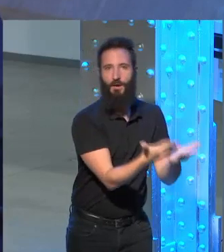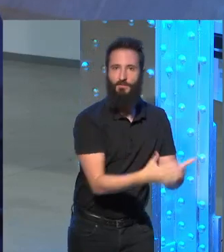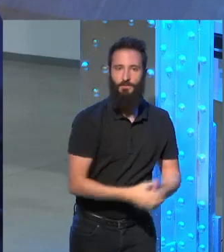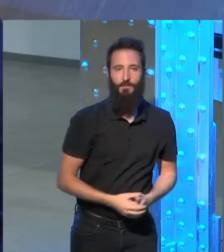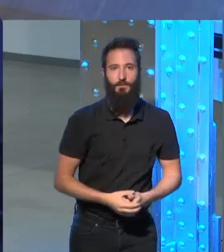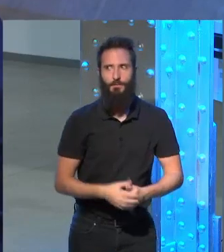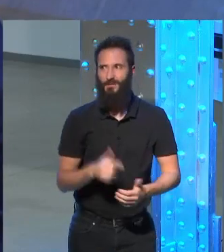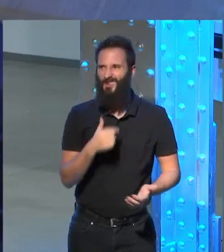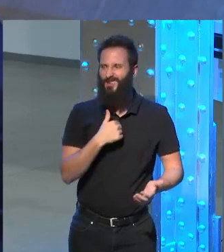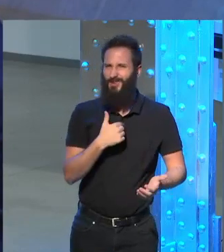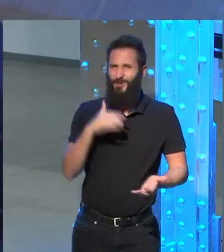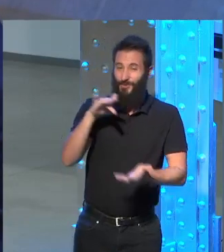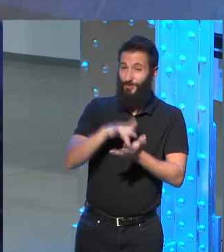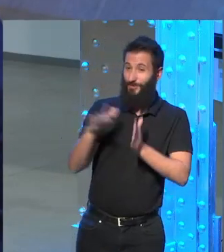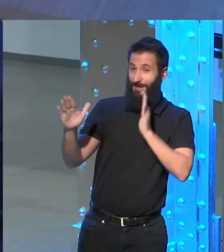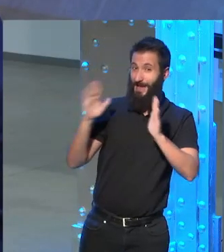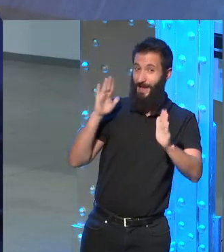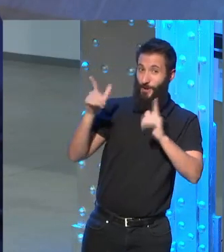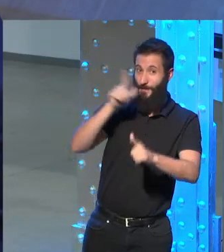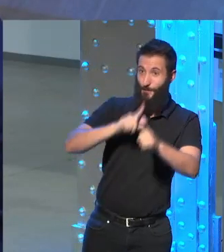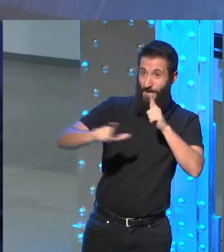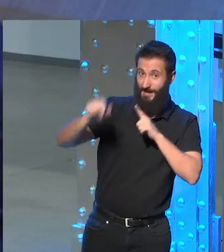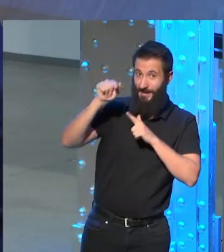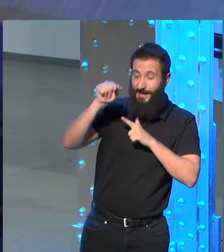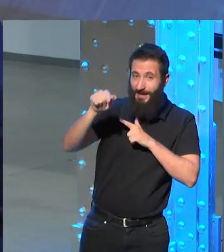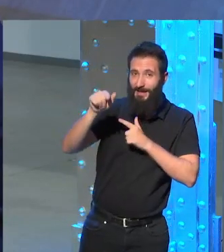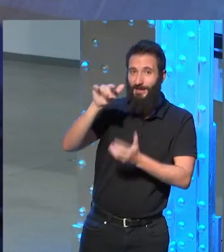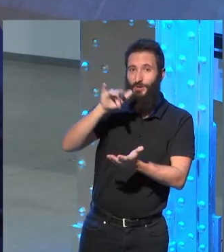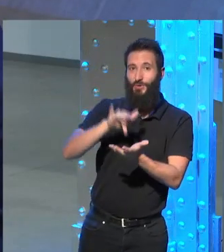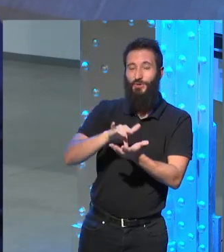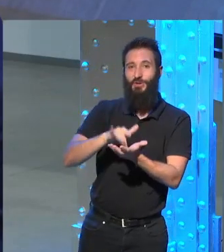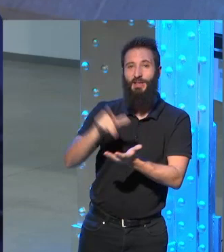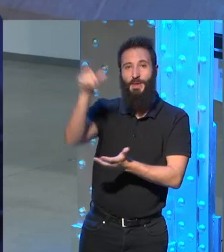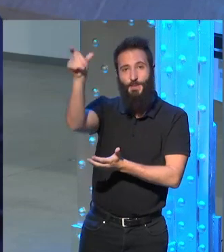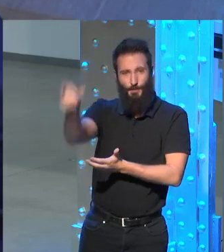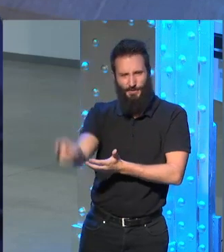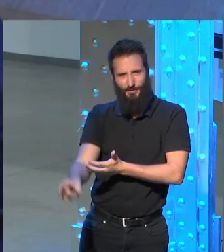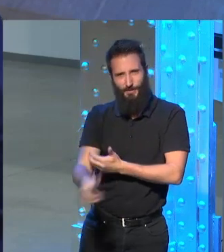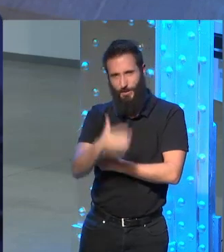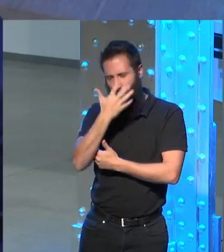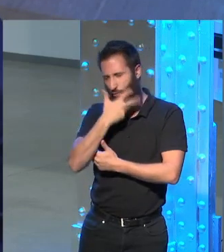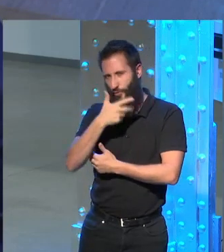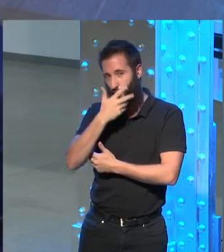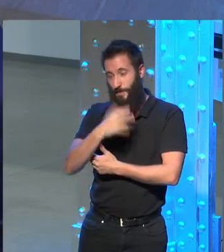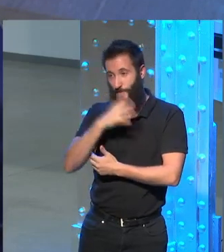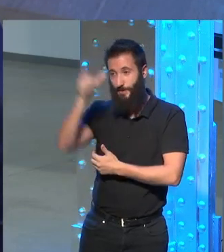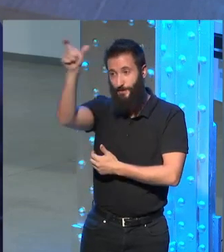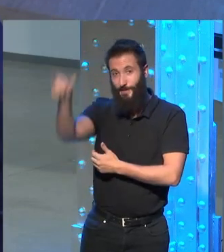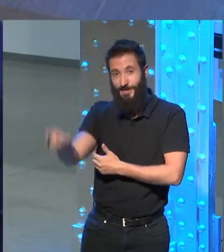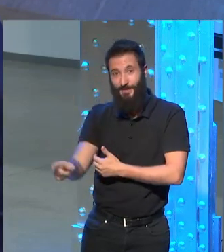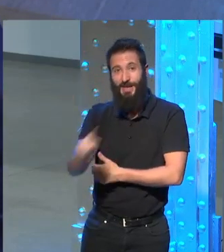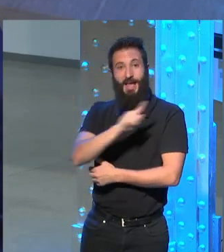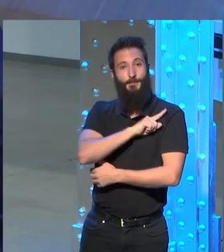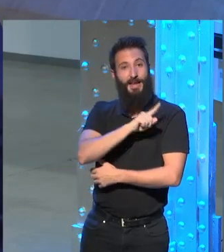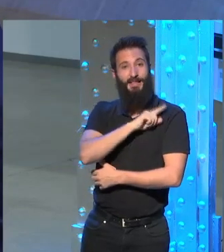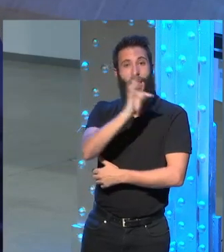y yo conocí en ese en ese viaje a uno de los a uno que había sido uno de los asistentes militares de